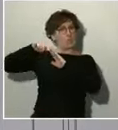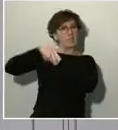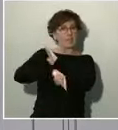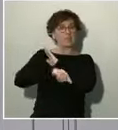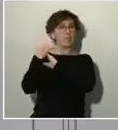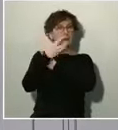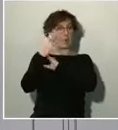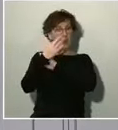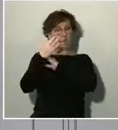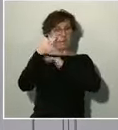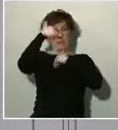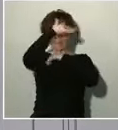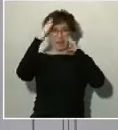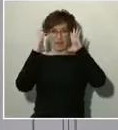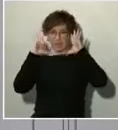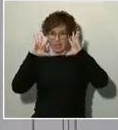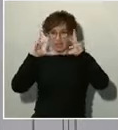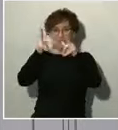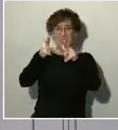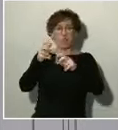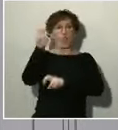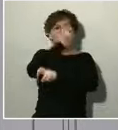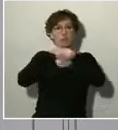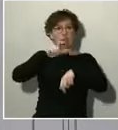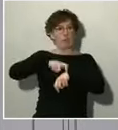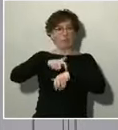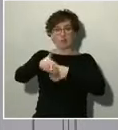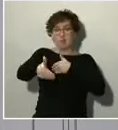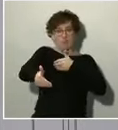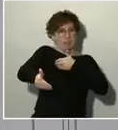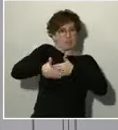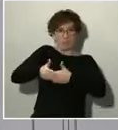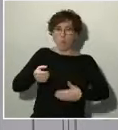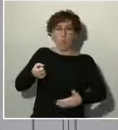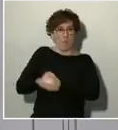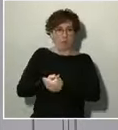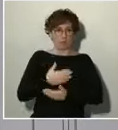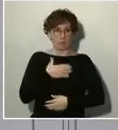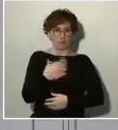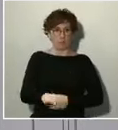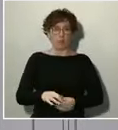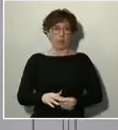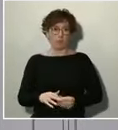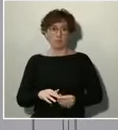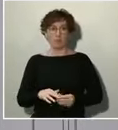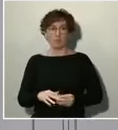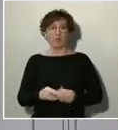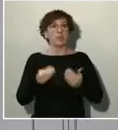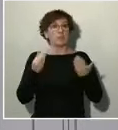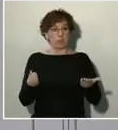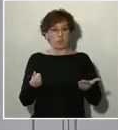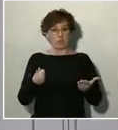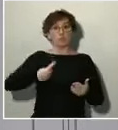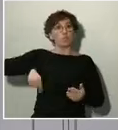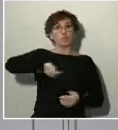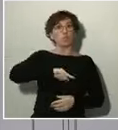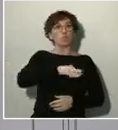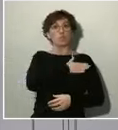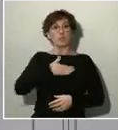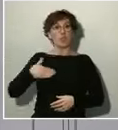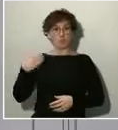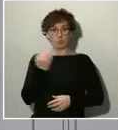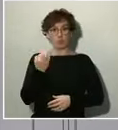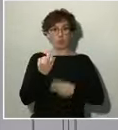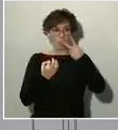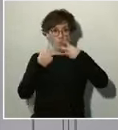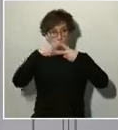lo más corta posible en el tiempo. Por eso nosotros lo que queremos es, y estamos planteando dos pasos, un paso de